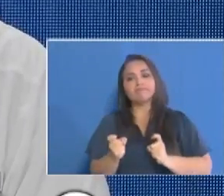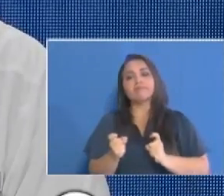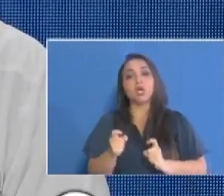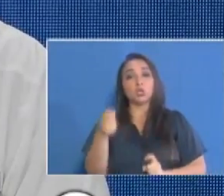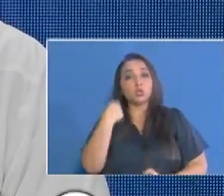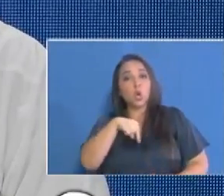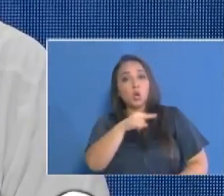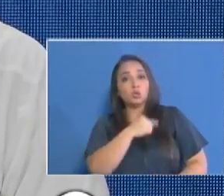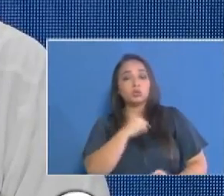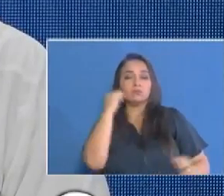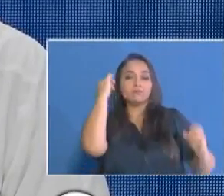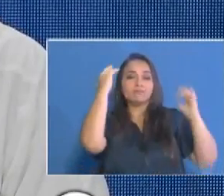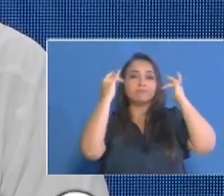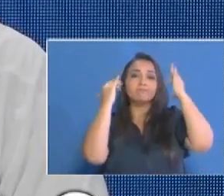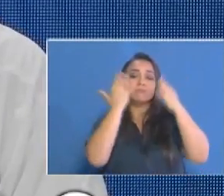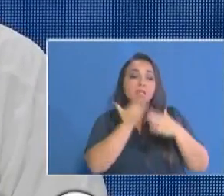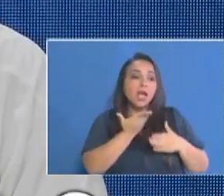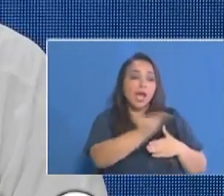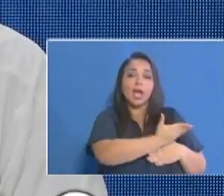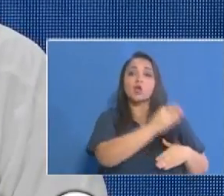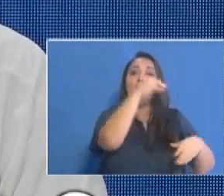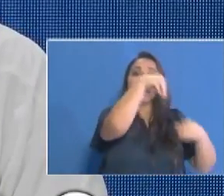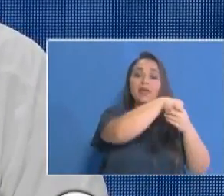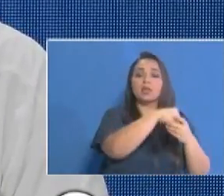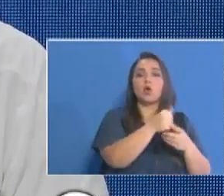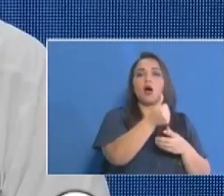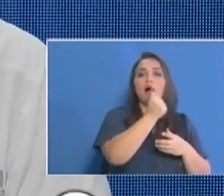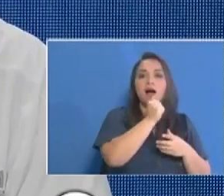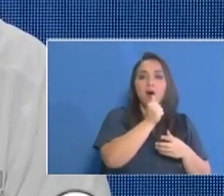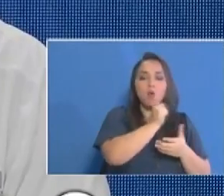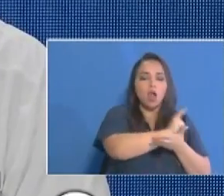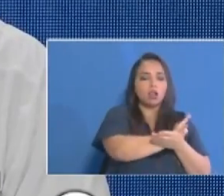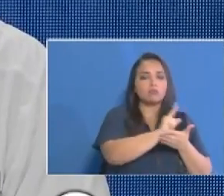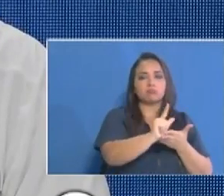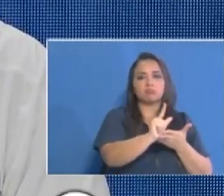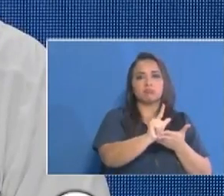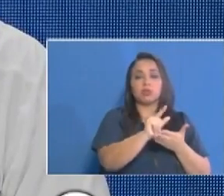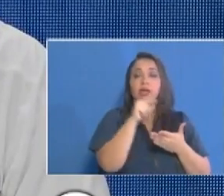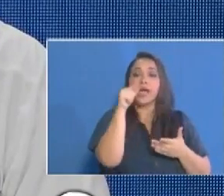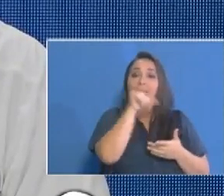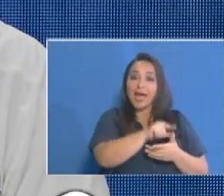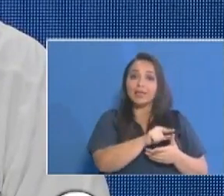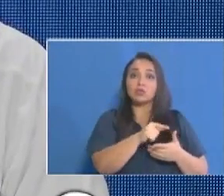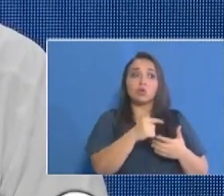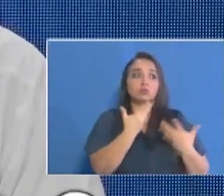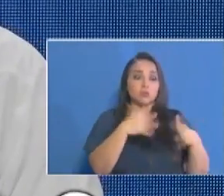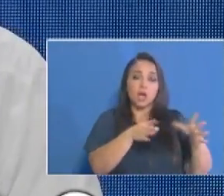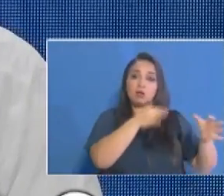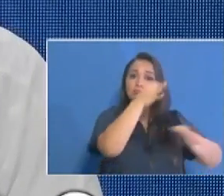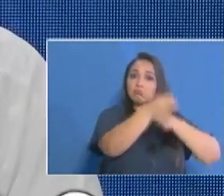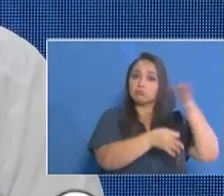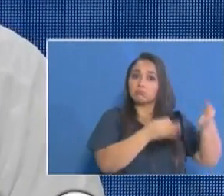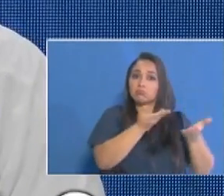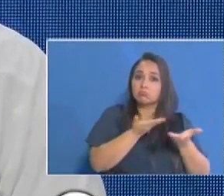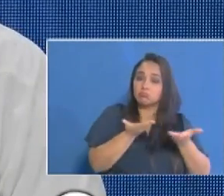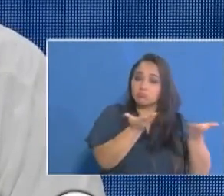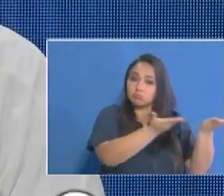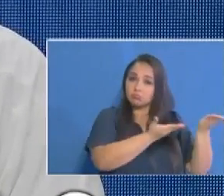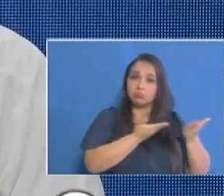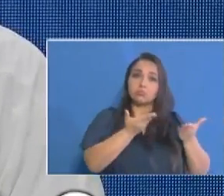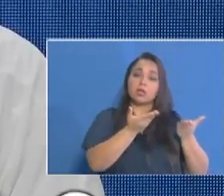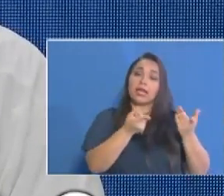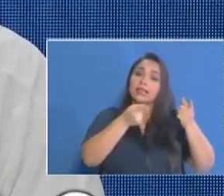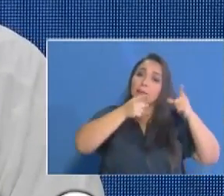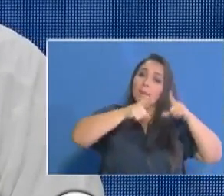hemos preocupado por que tengan agua potable este es un fenómeno se le explicó claramente a ellos que está